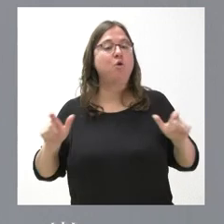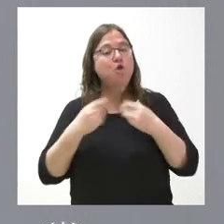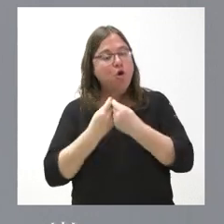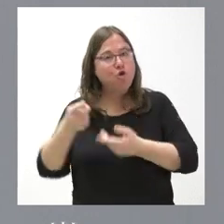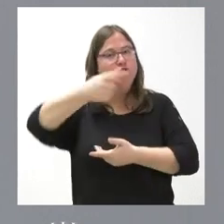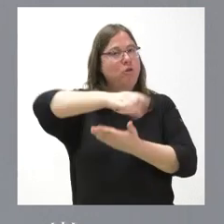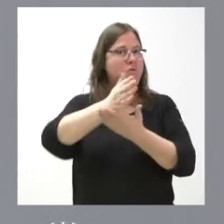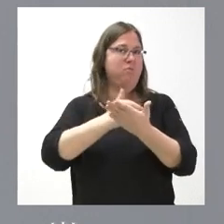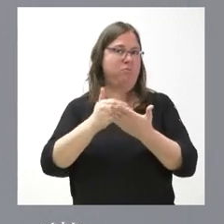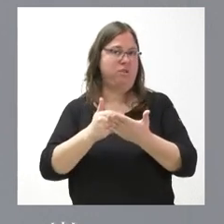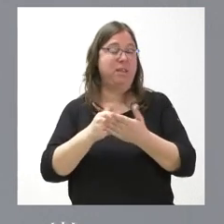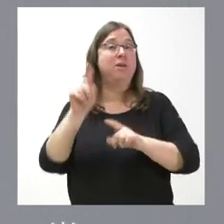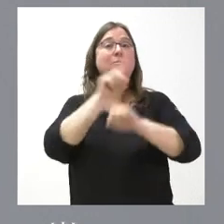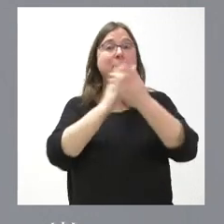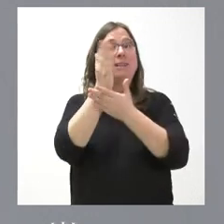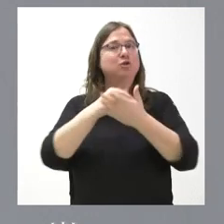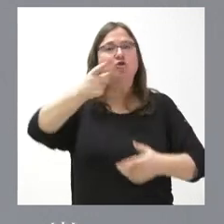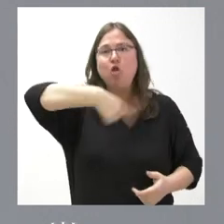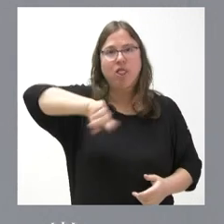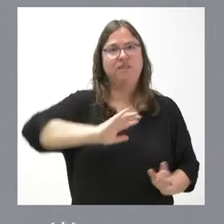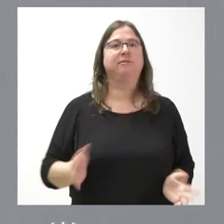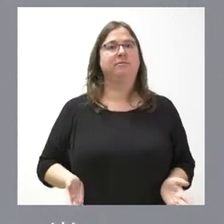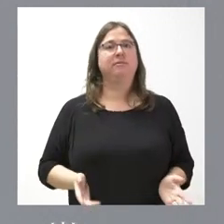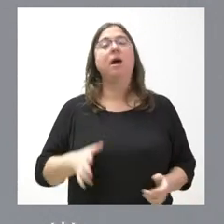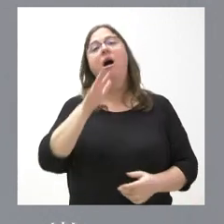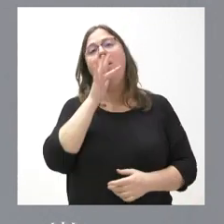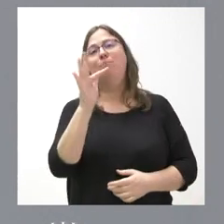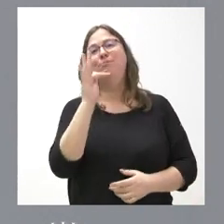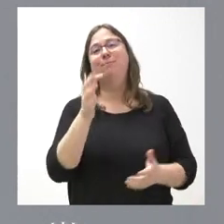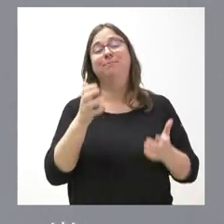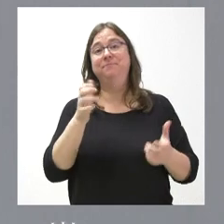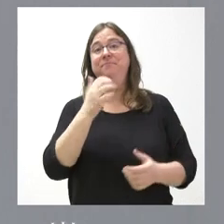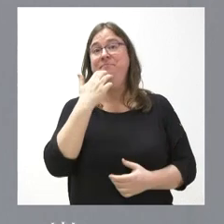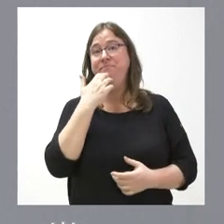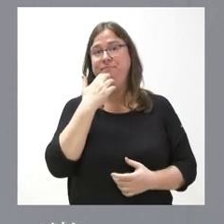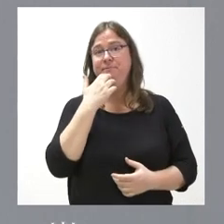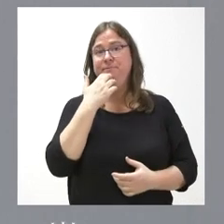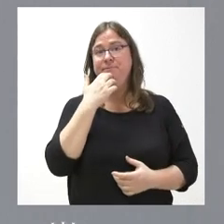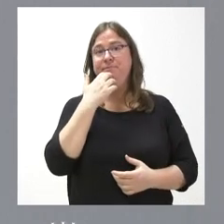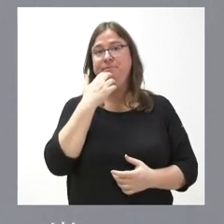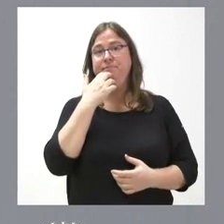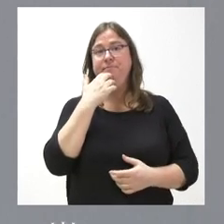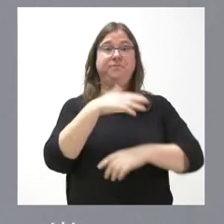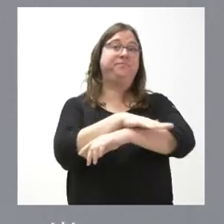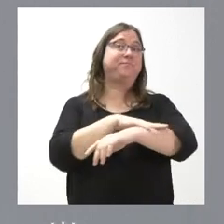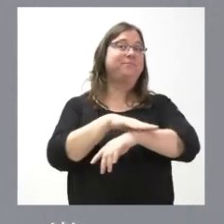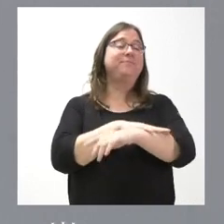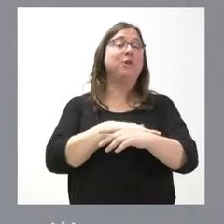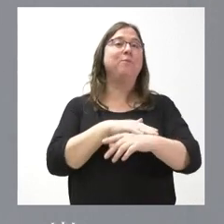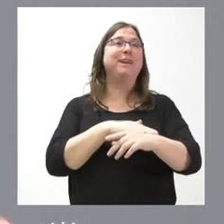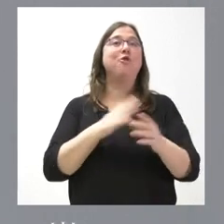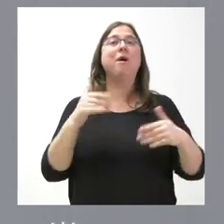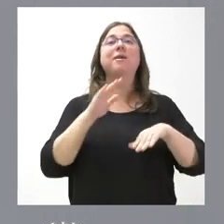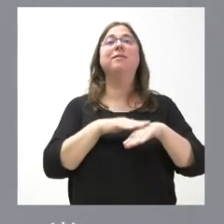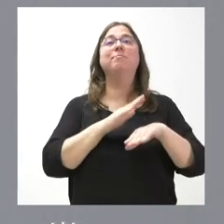que resuelva los problemas de todas. Ahora tenemos una ventaja, que es que, como no hay un Gobierno que tenga que dedicar un tiempo